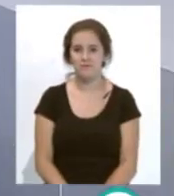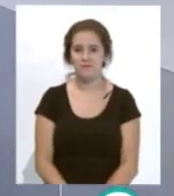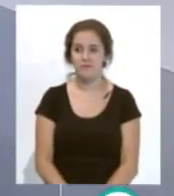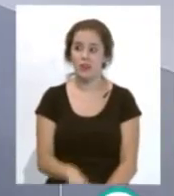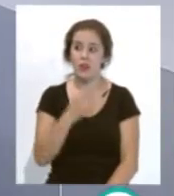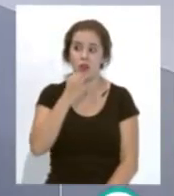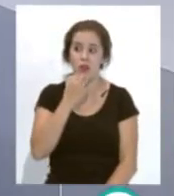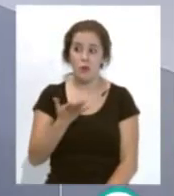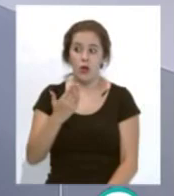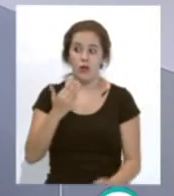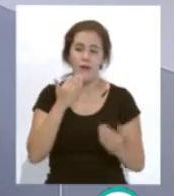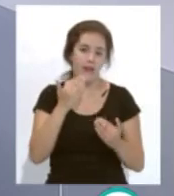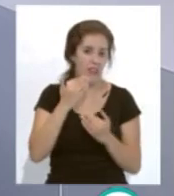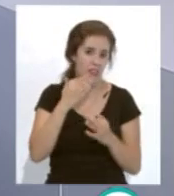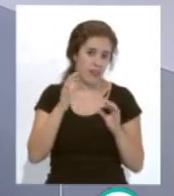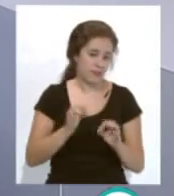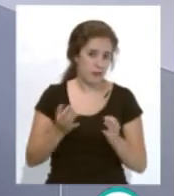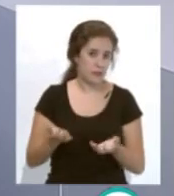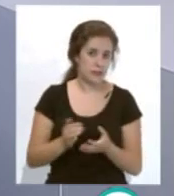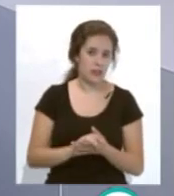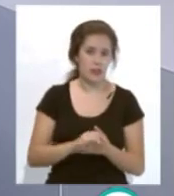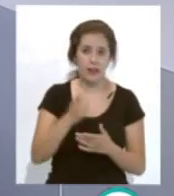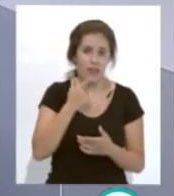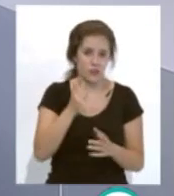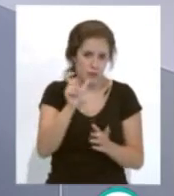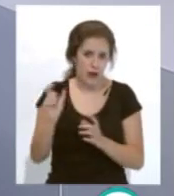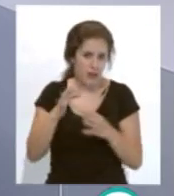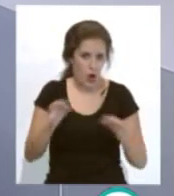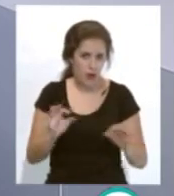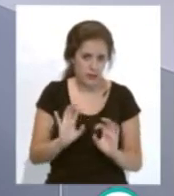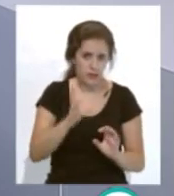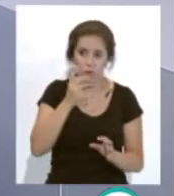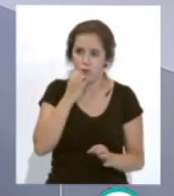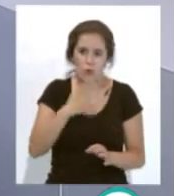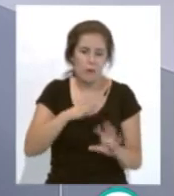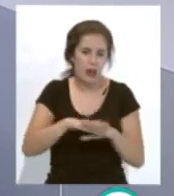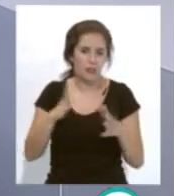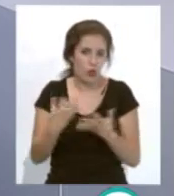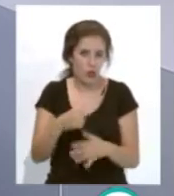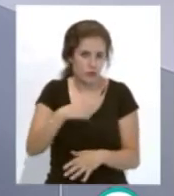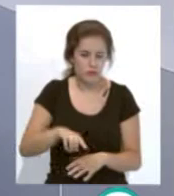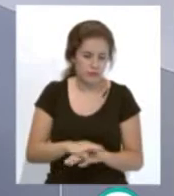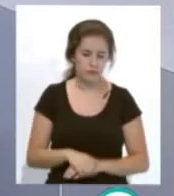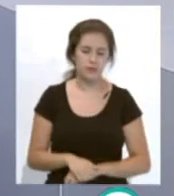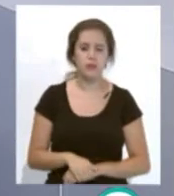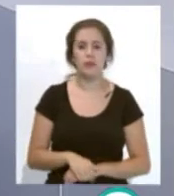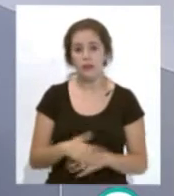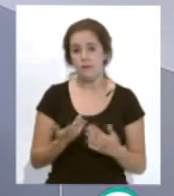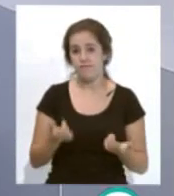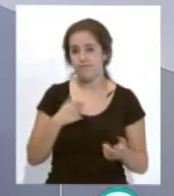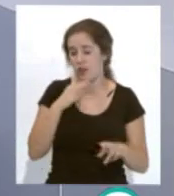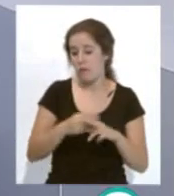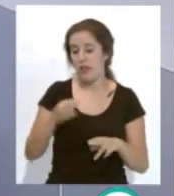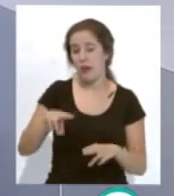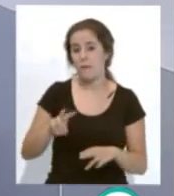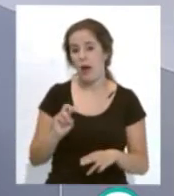Bueno, agradeciendo justamente, creo que ha dicho las palabras correctas de que ha sido bueno para todo esto, el nombre de